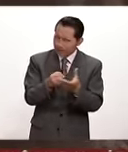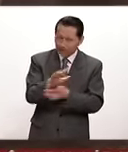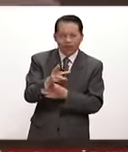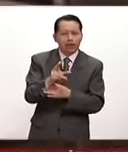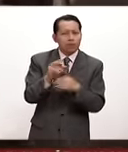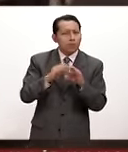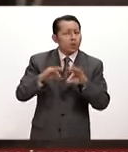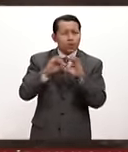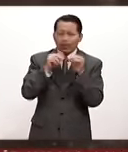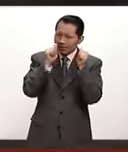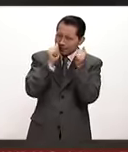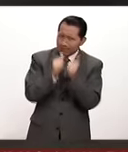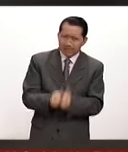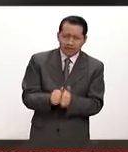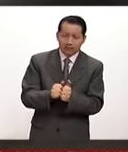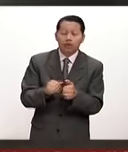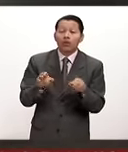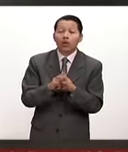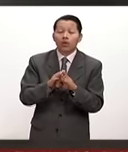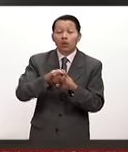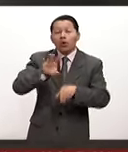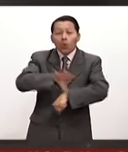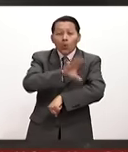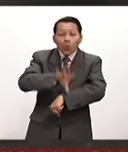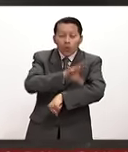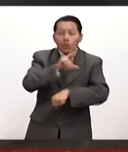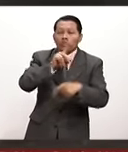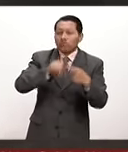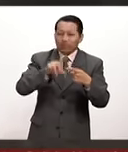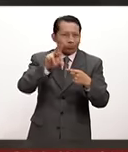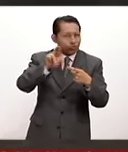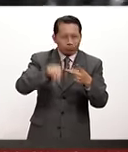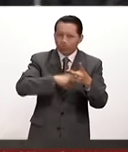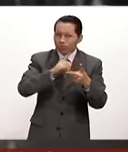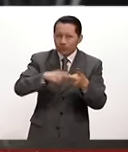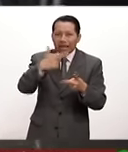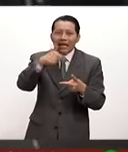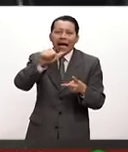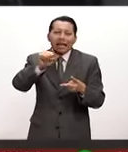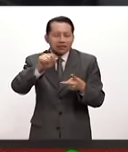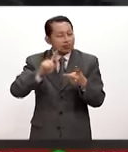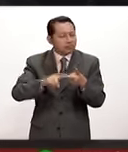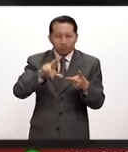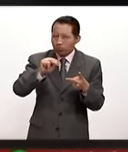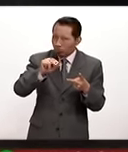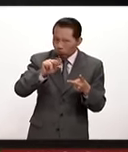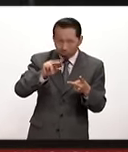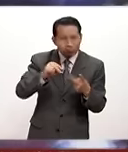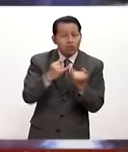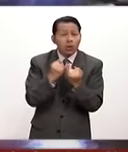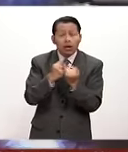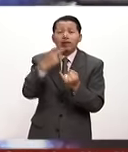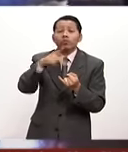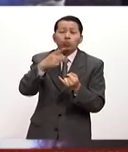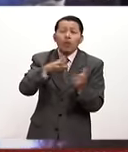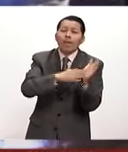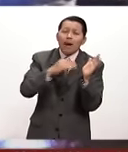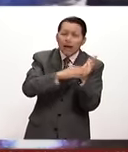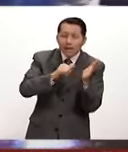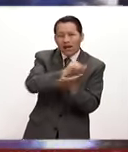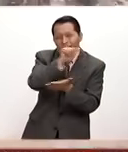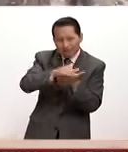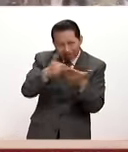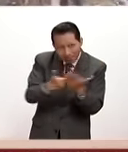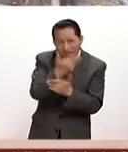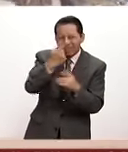resguardo, no utilizar la luz ni el gas por el momento durante el paso del huracán, tener sus documentos a la mano y,